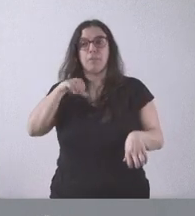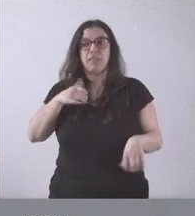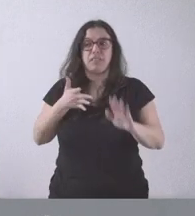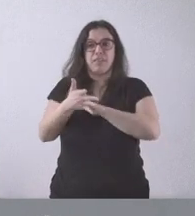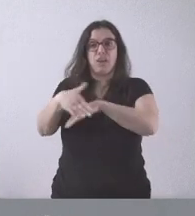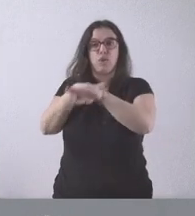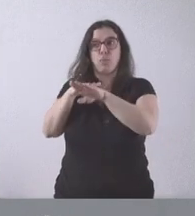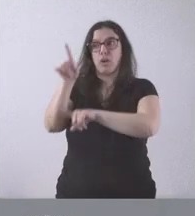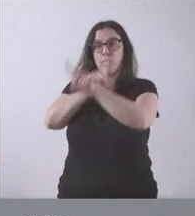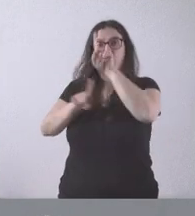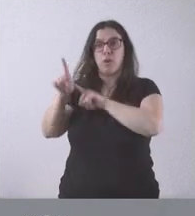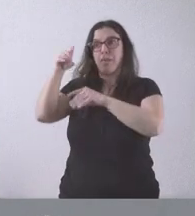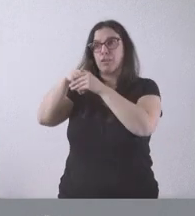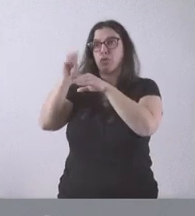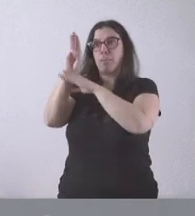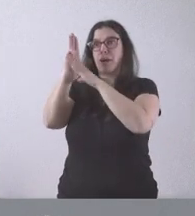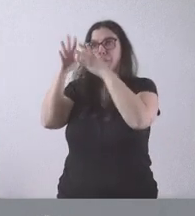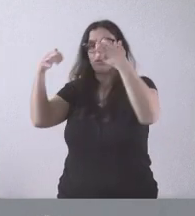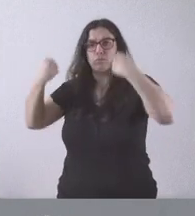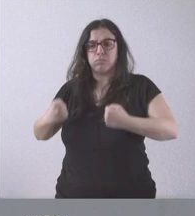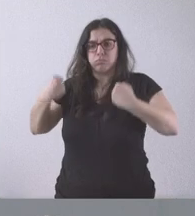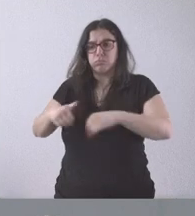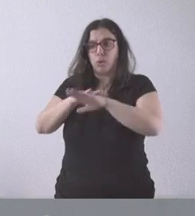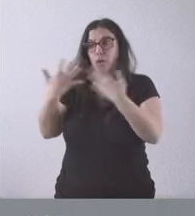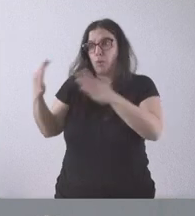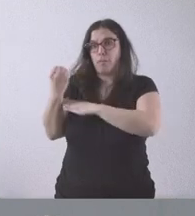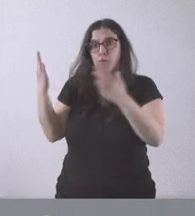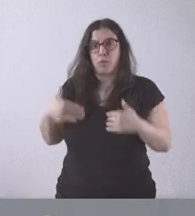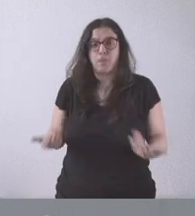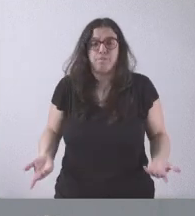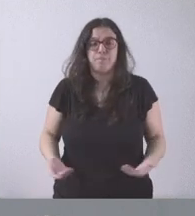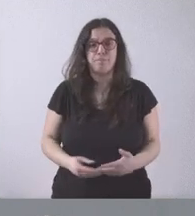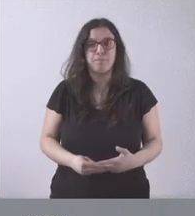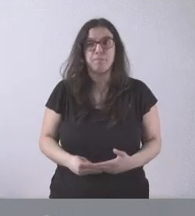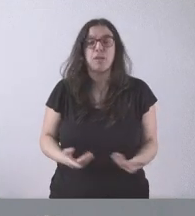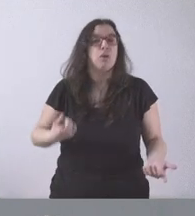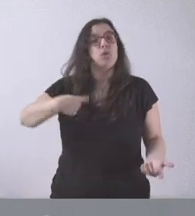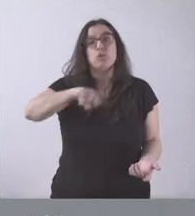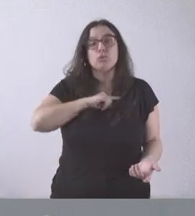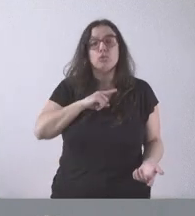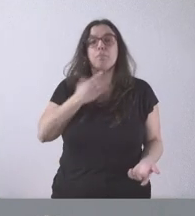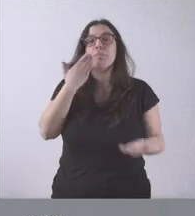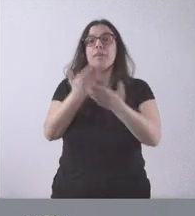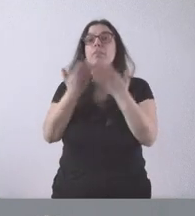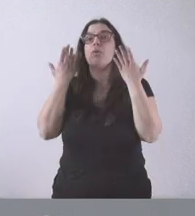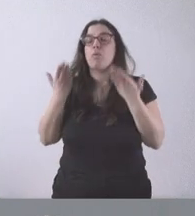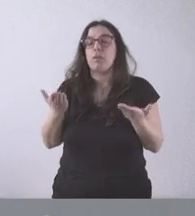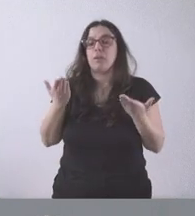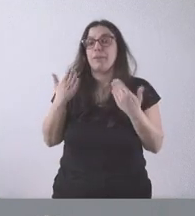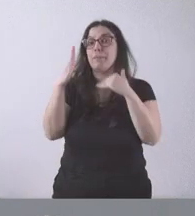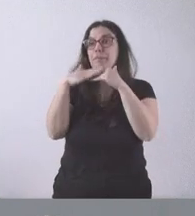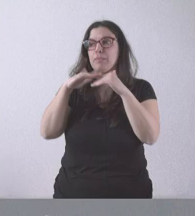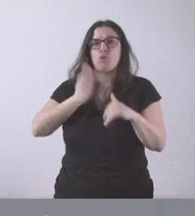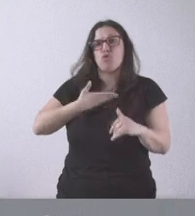de falta de apoyos parlamentarios, de quien se empeña en gobernar a pesar de no tener estos apoyos parlamentarios. Nosotros lo que pedimos es que, al menos, no nos